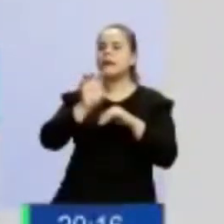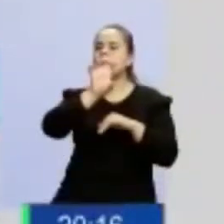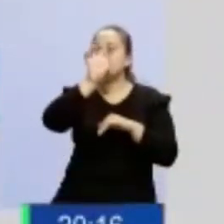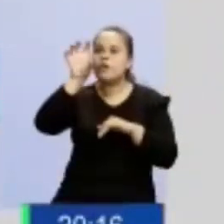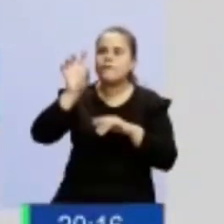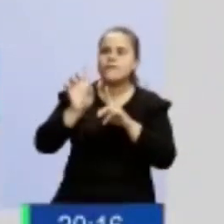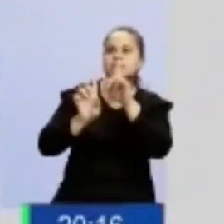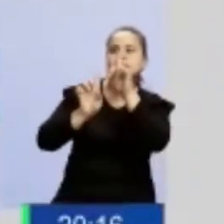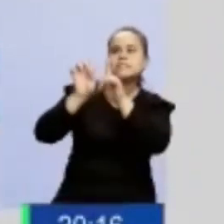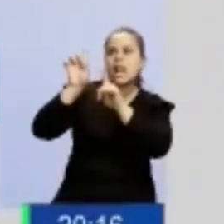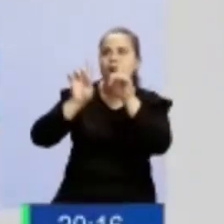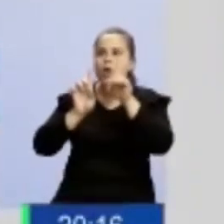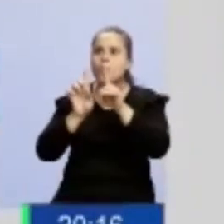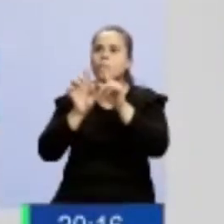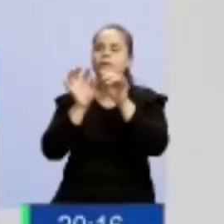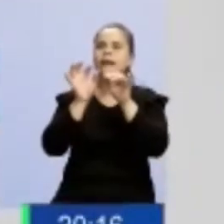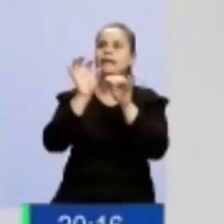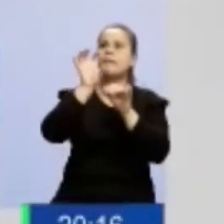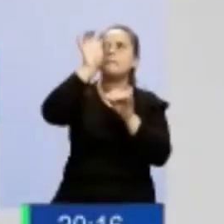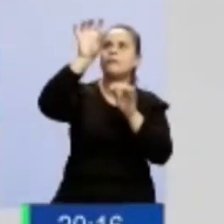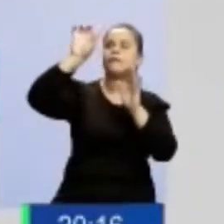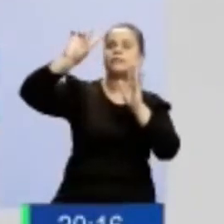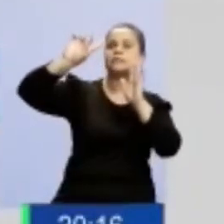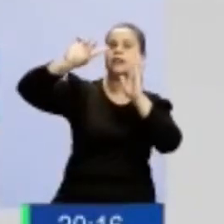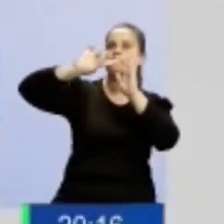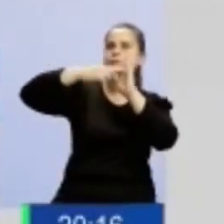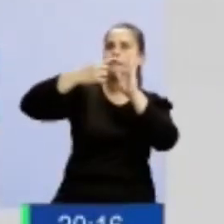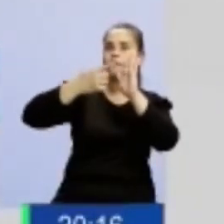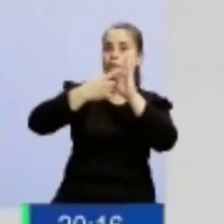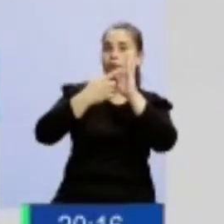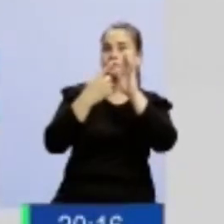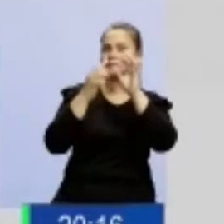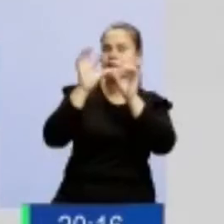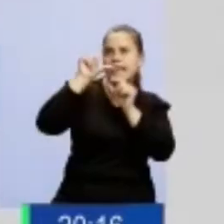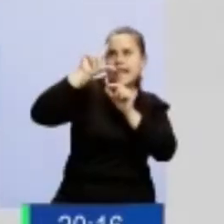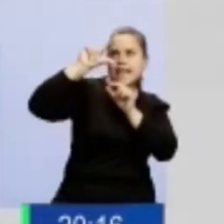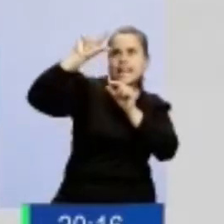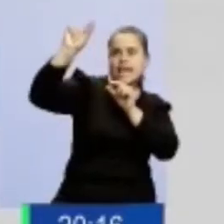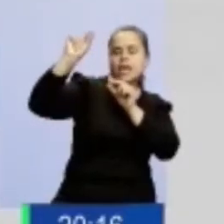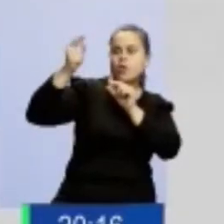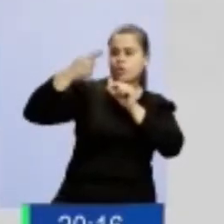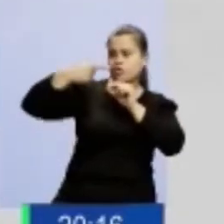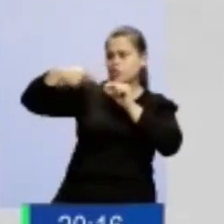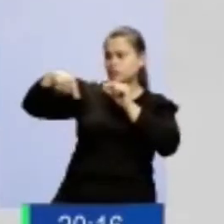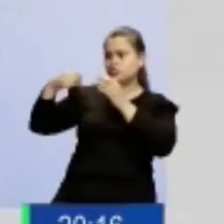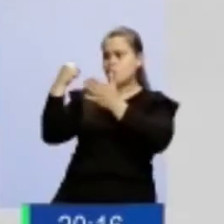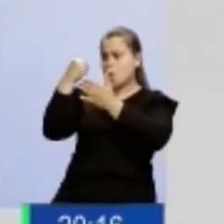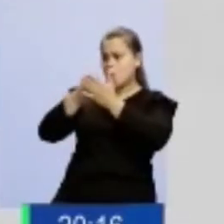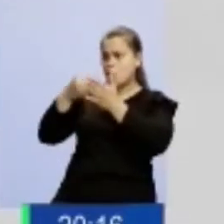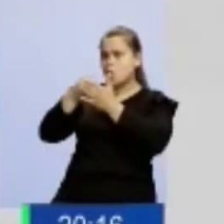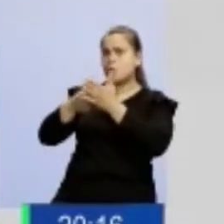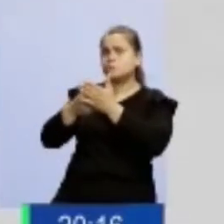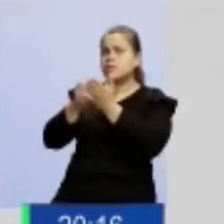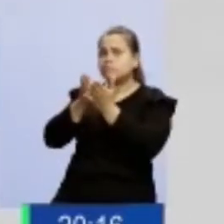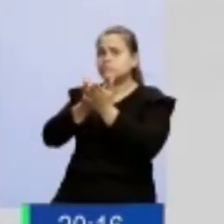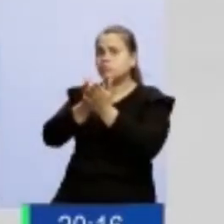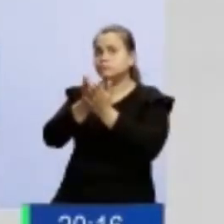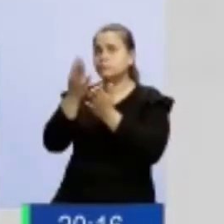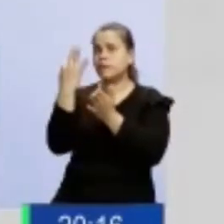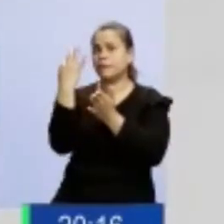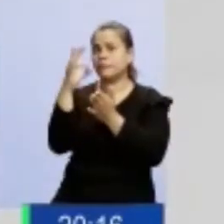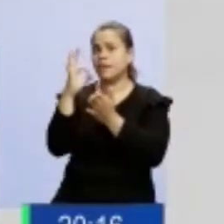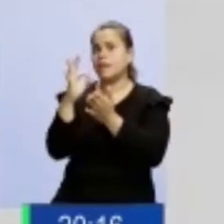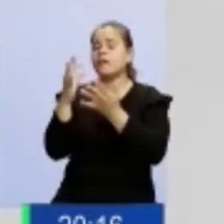lejos de Buenos Aires las cosas cuestan mucho más, pero que el camino si bien no es fácil, no es imposible, entonces por ahí viendo estos